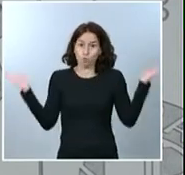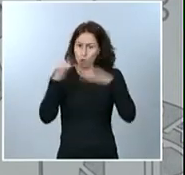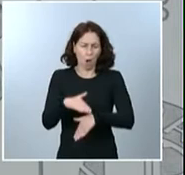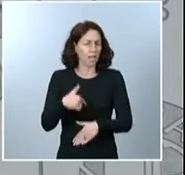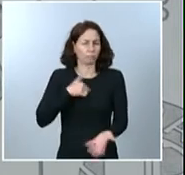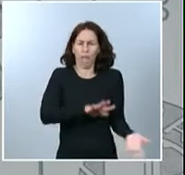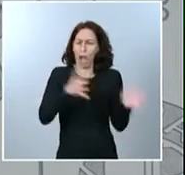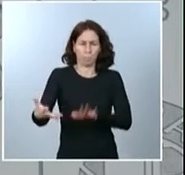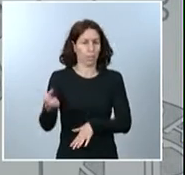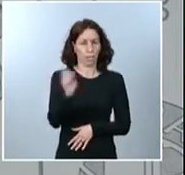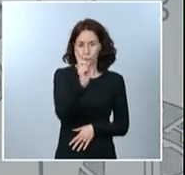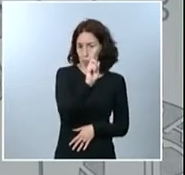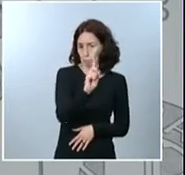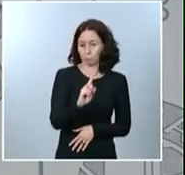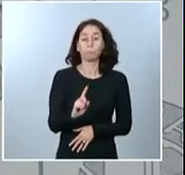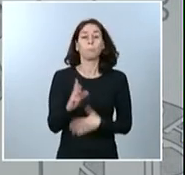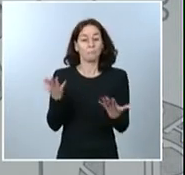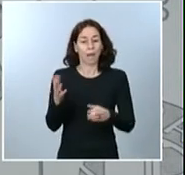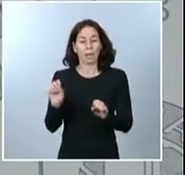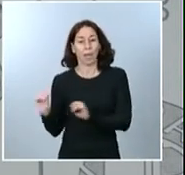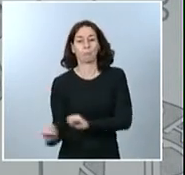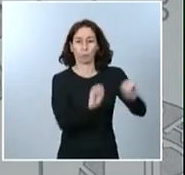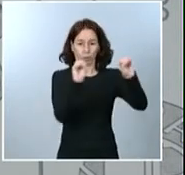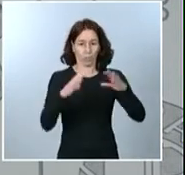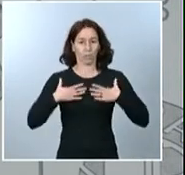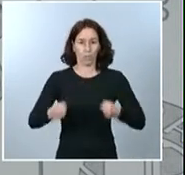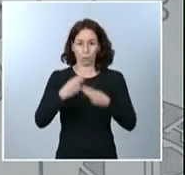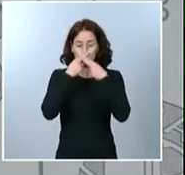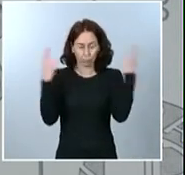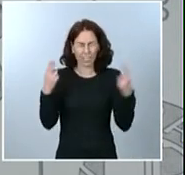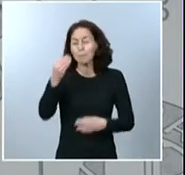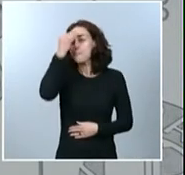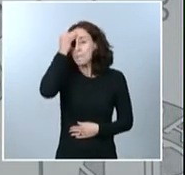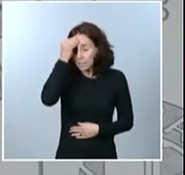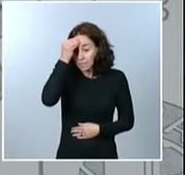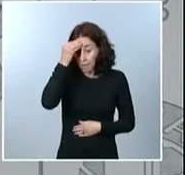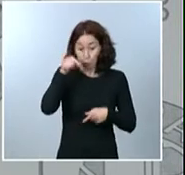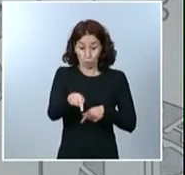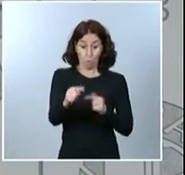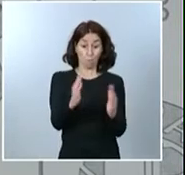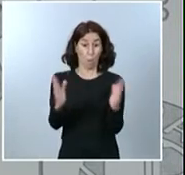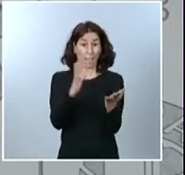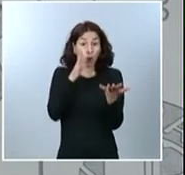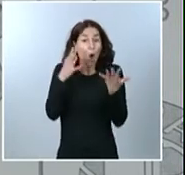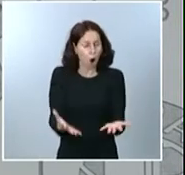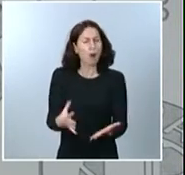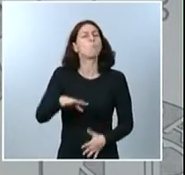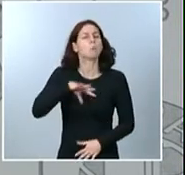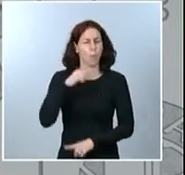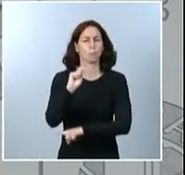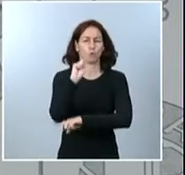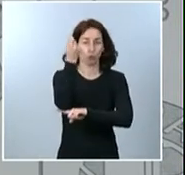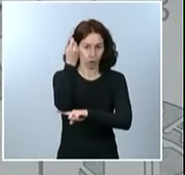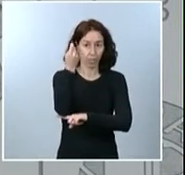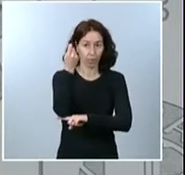todos, la salud pública. Creemos que podemos lograrlo en esta segunda ola sin recurrir a medidas tan extremas como la que